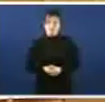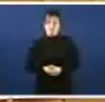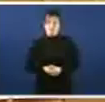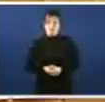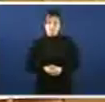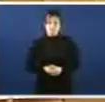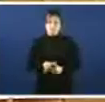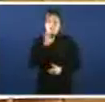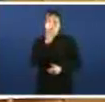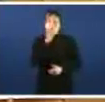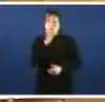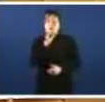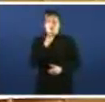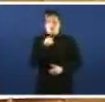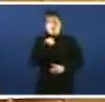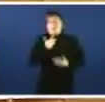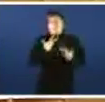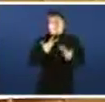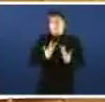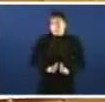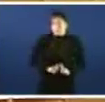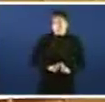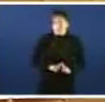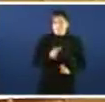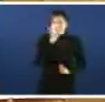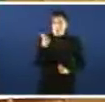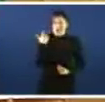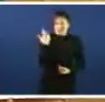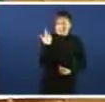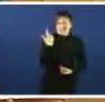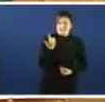Por eso me entristece o que está a acontecer porque ainda onte